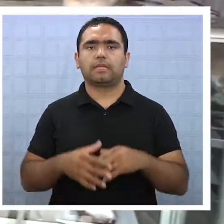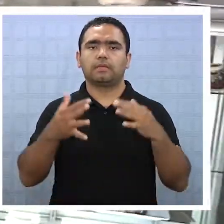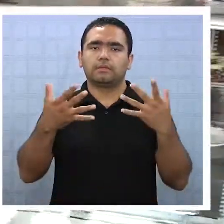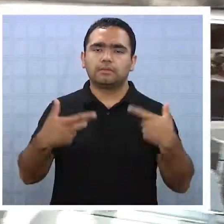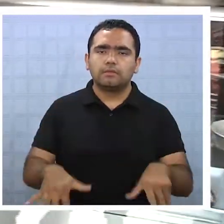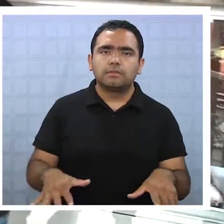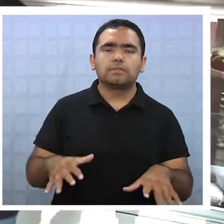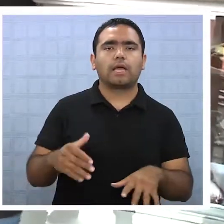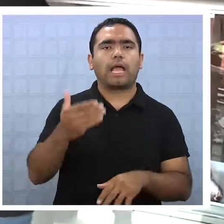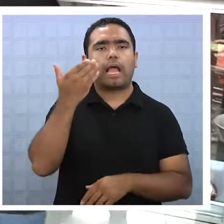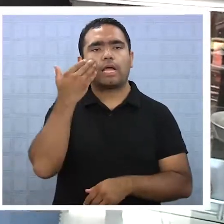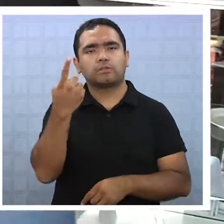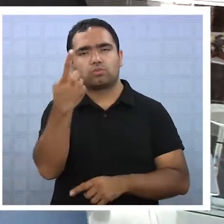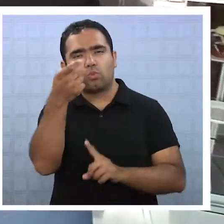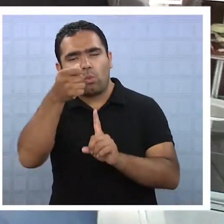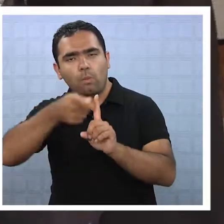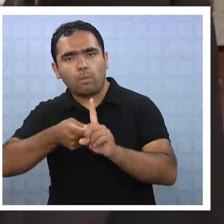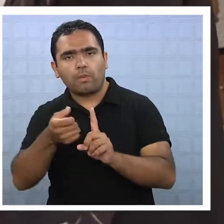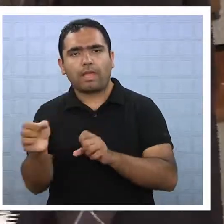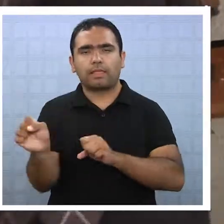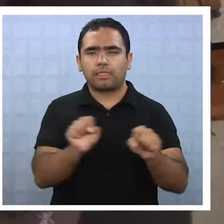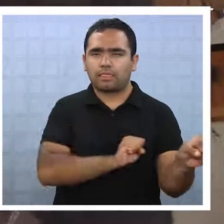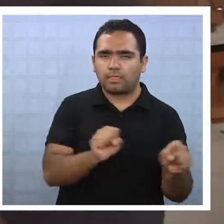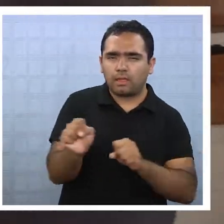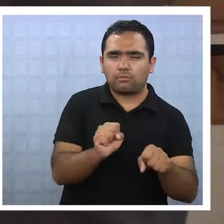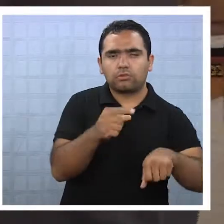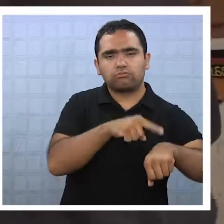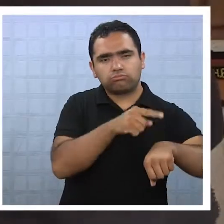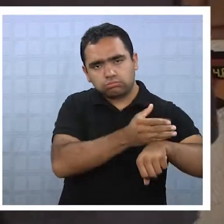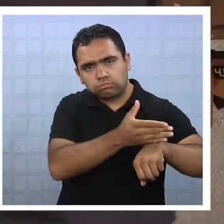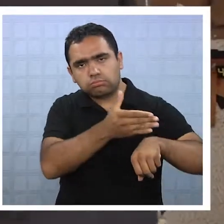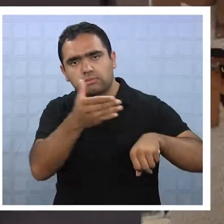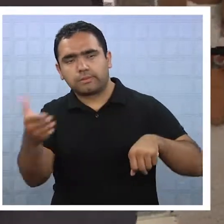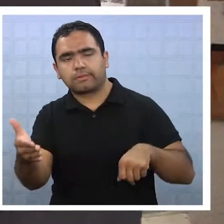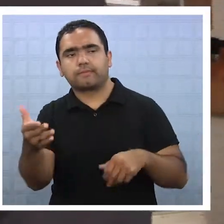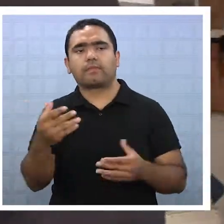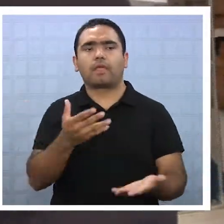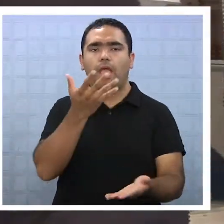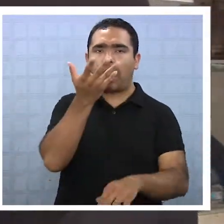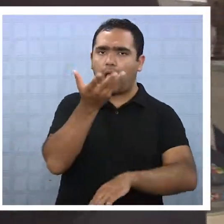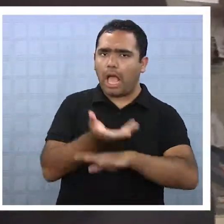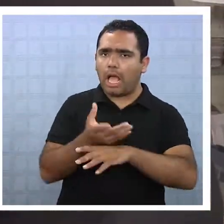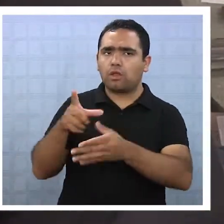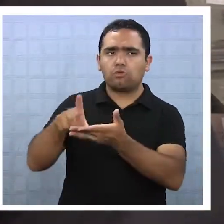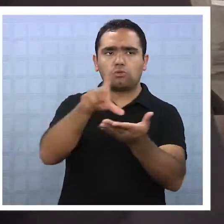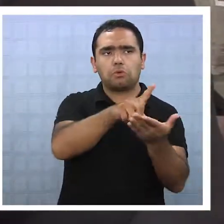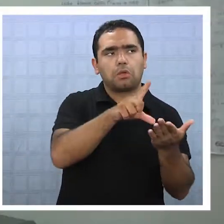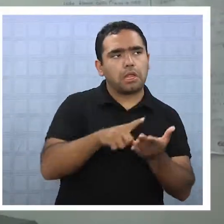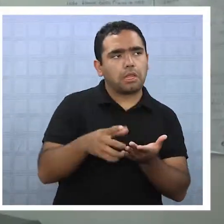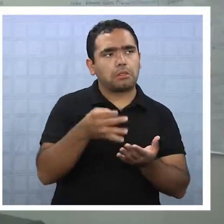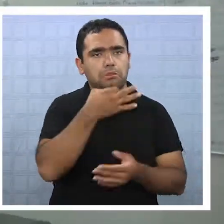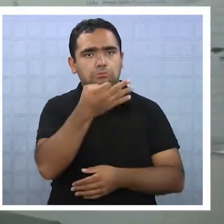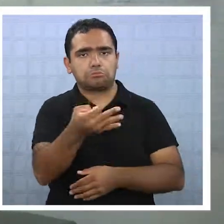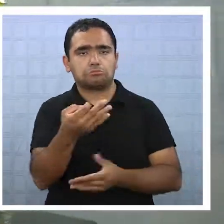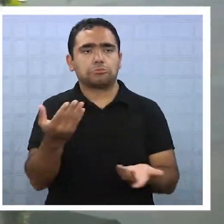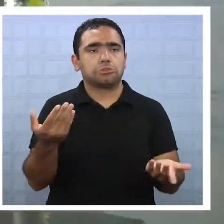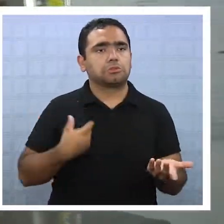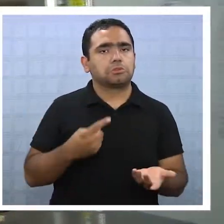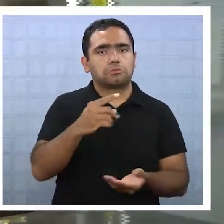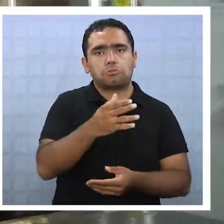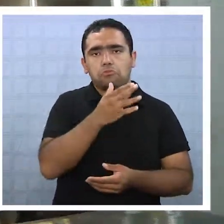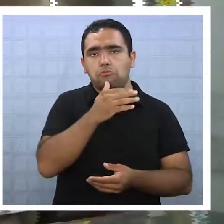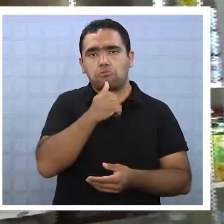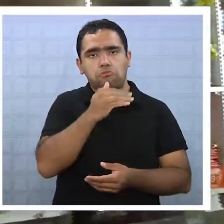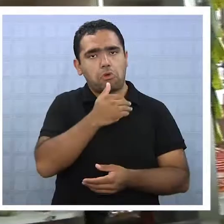Cuando ha transcurrido prácticamente un mes desde la ocurrencia del terremoto de la región, hay sectores que alegan no haber recibido ninguna atención de